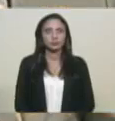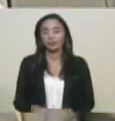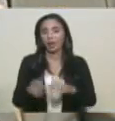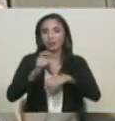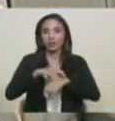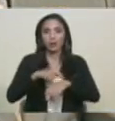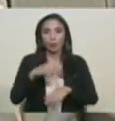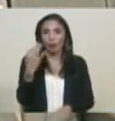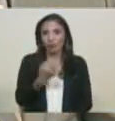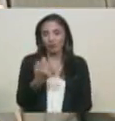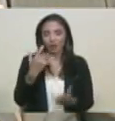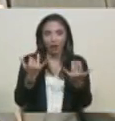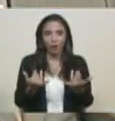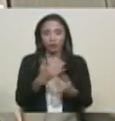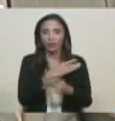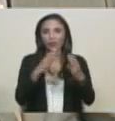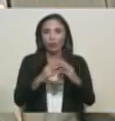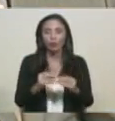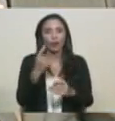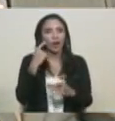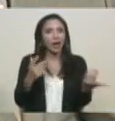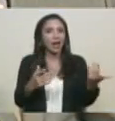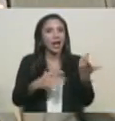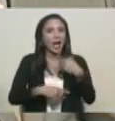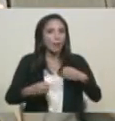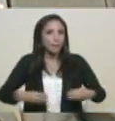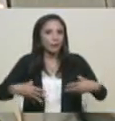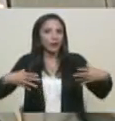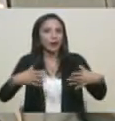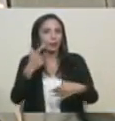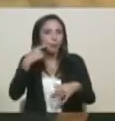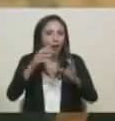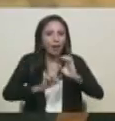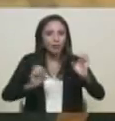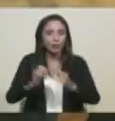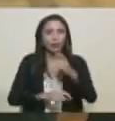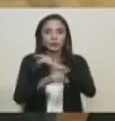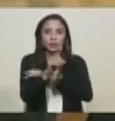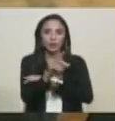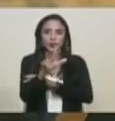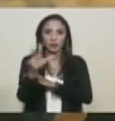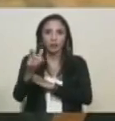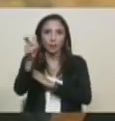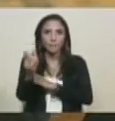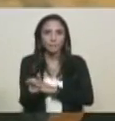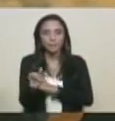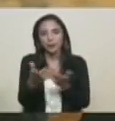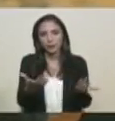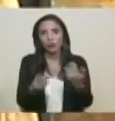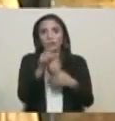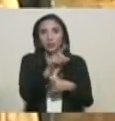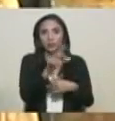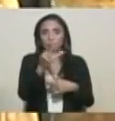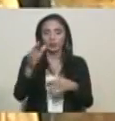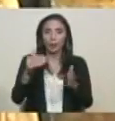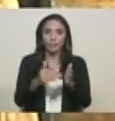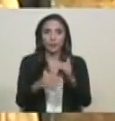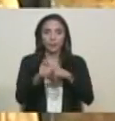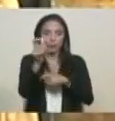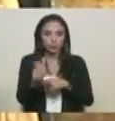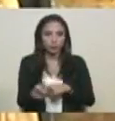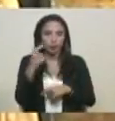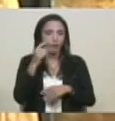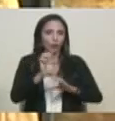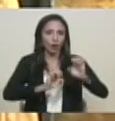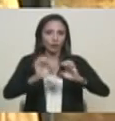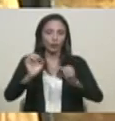tiempo real esta riqueza de estos 133 mil contribuyentes, protegiendo de